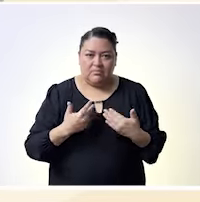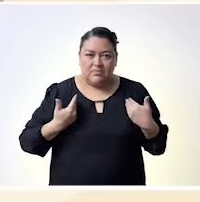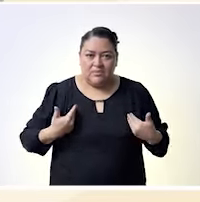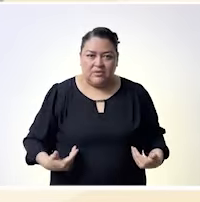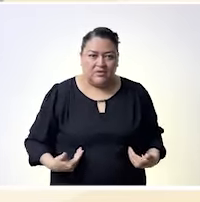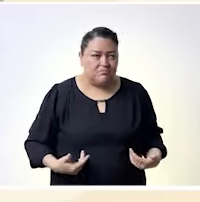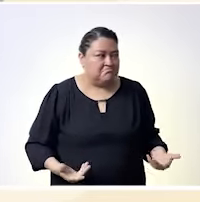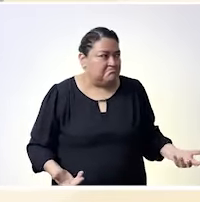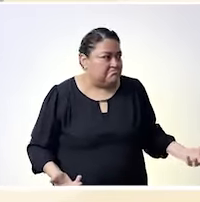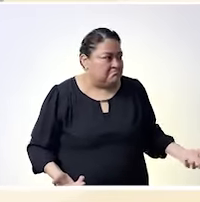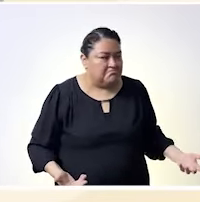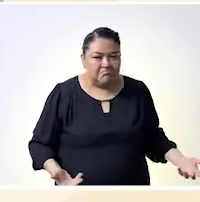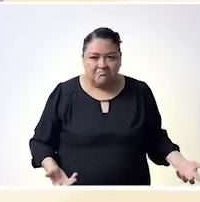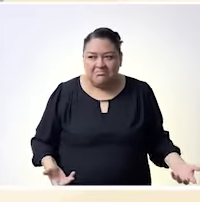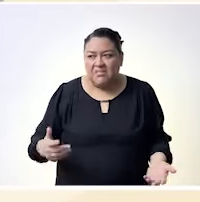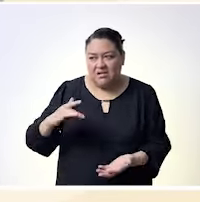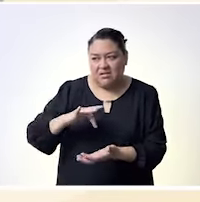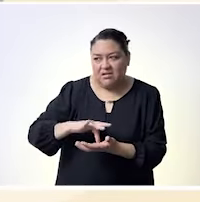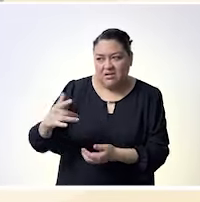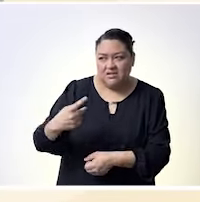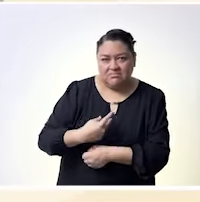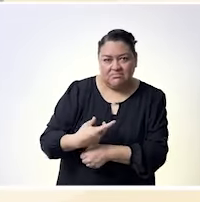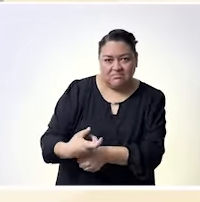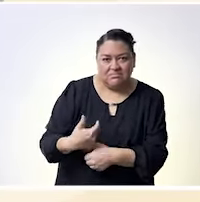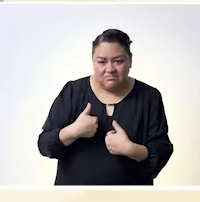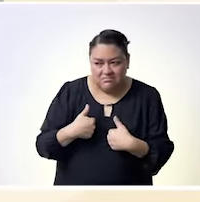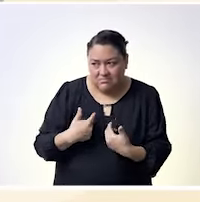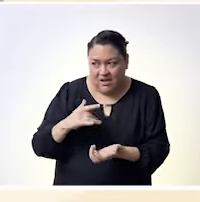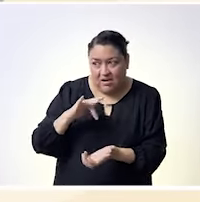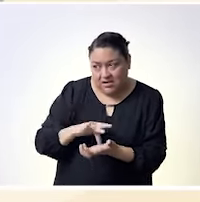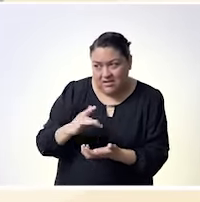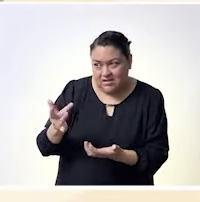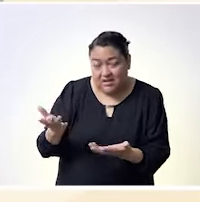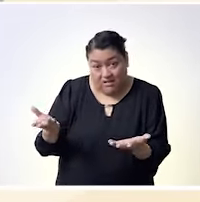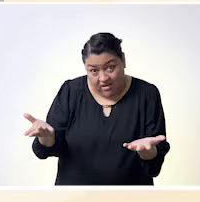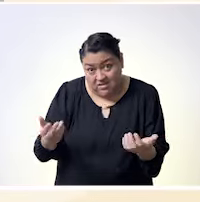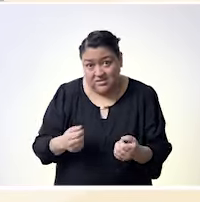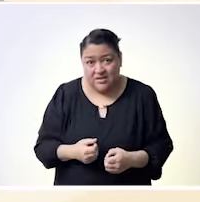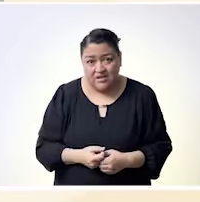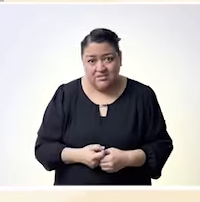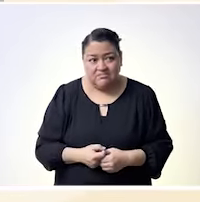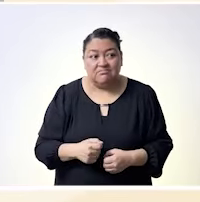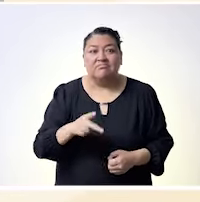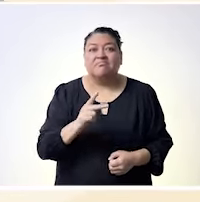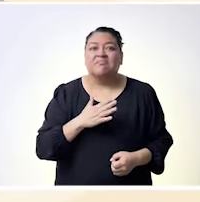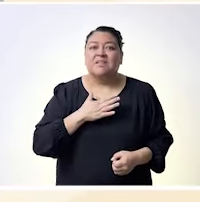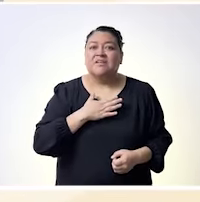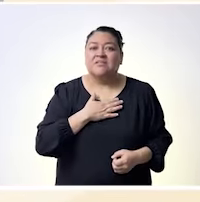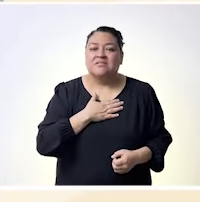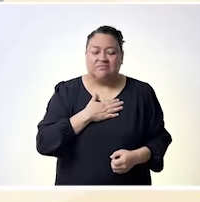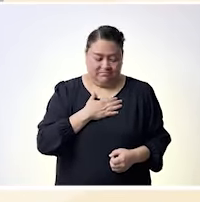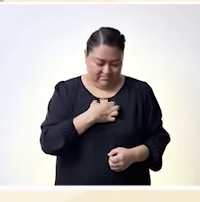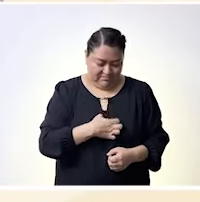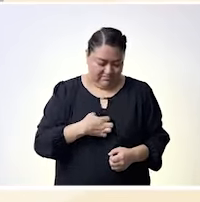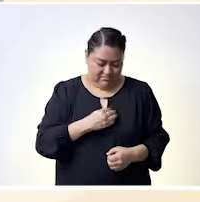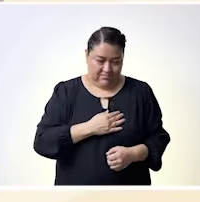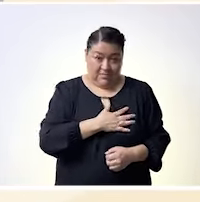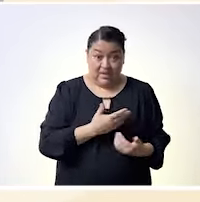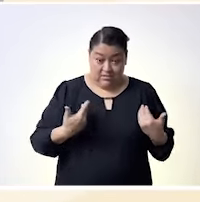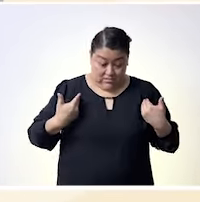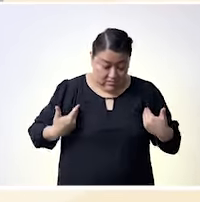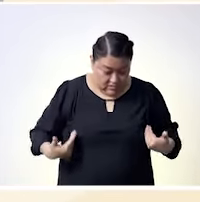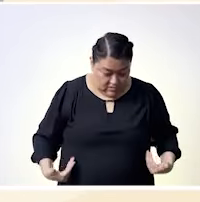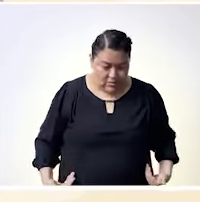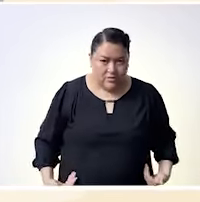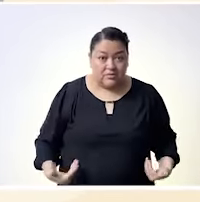entre mujeres lo que ya estaban de decir podemos apoyarnos podemos ser igualitarias tenemos los mismos